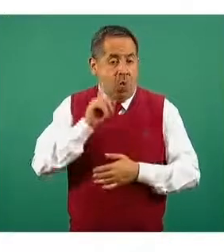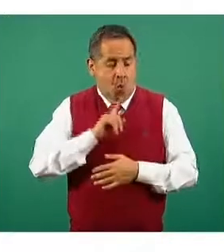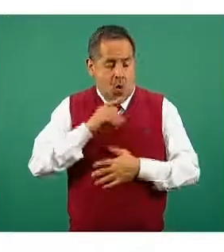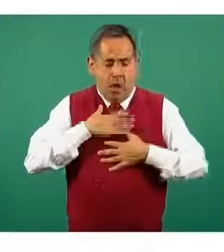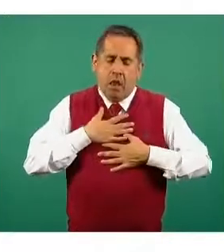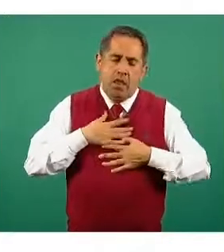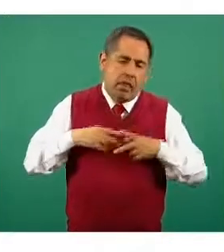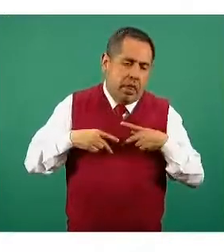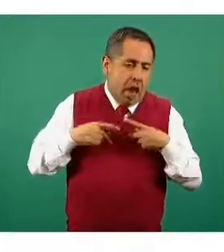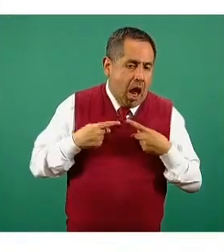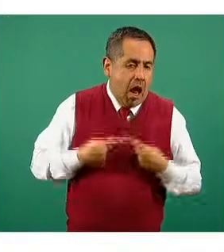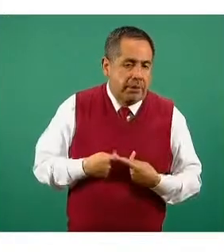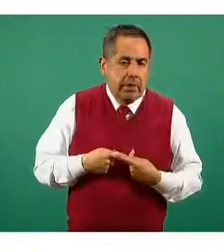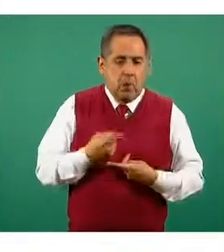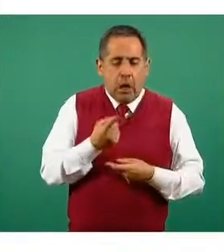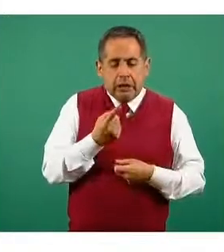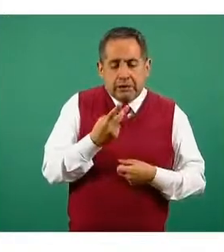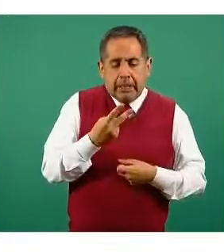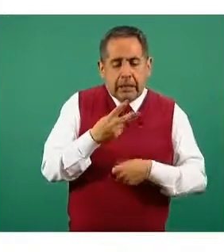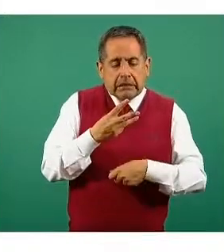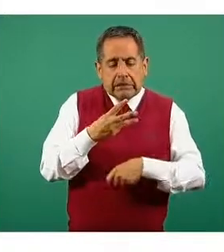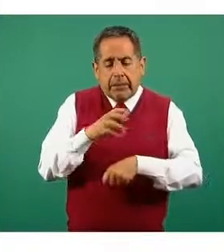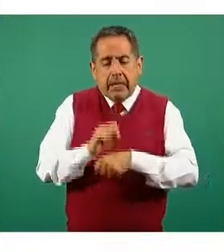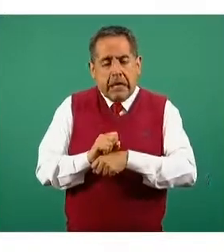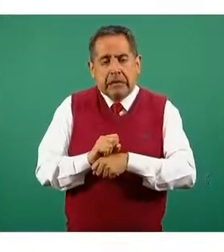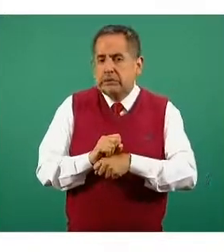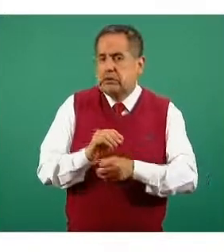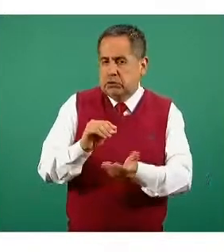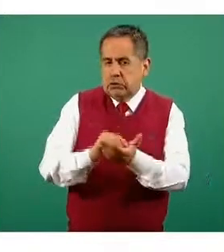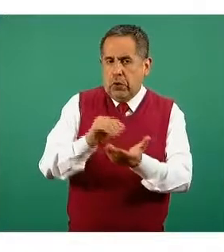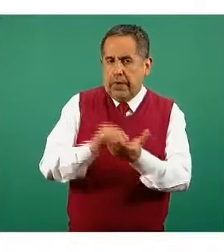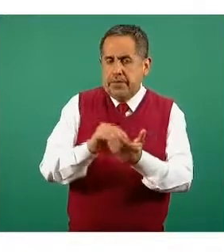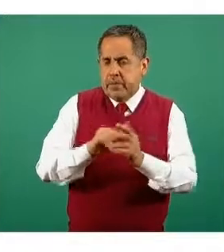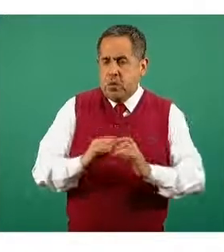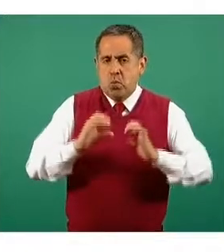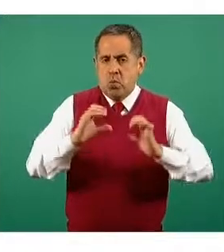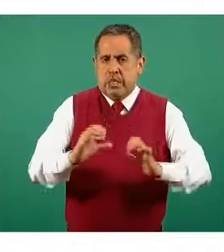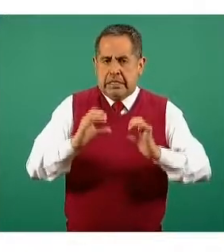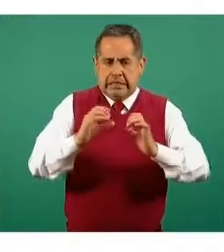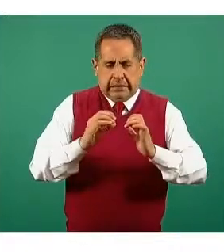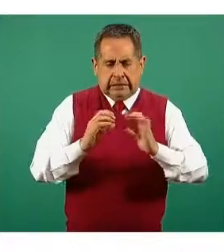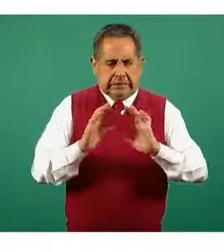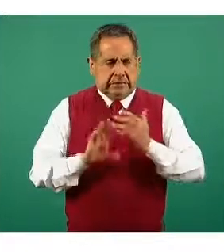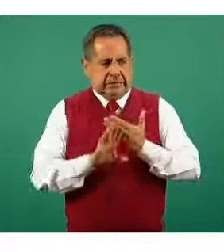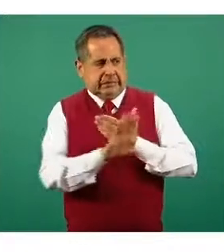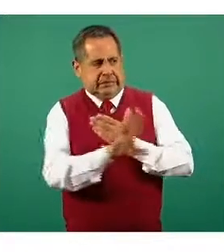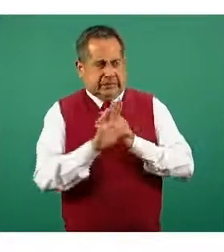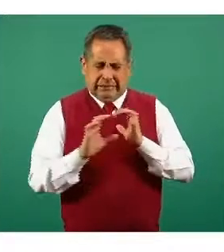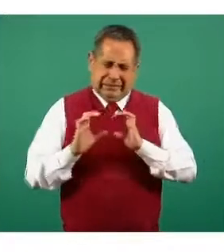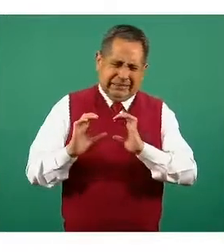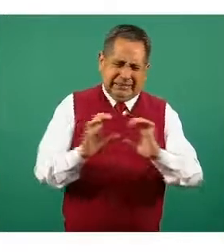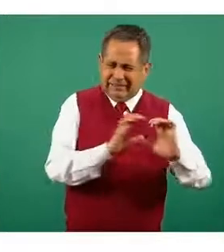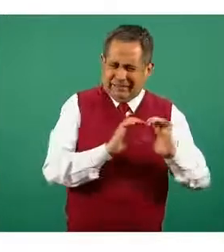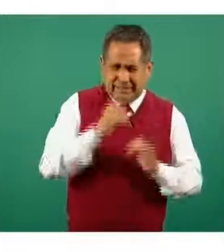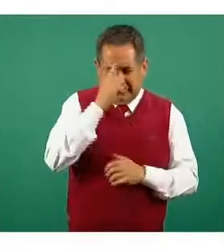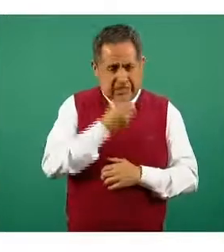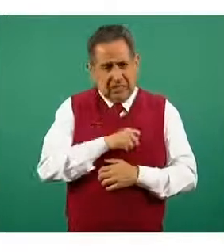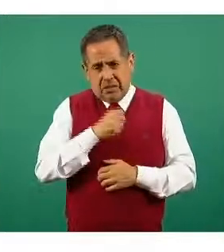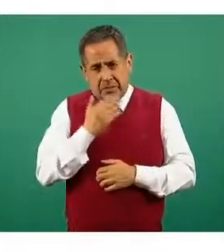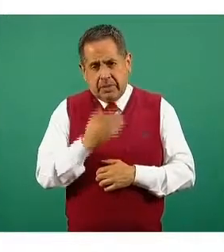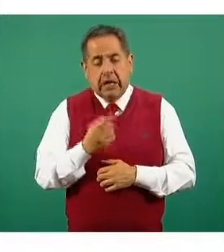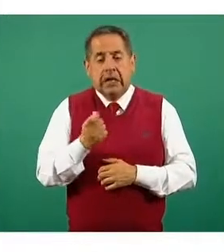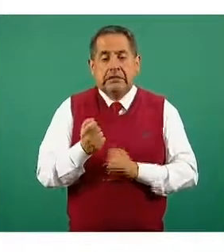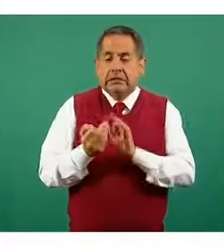mujer durante las primeras semanas del posparto donde se deben mantener estos cuidados específicos y esa distancia